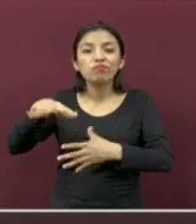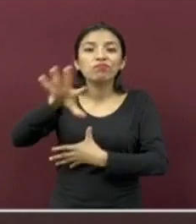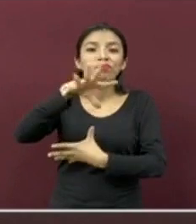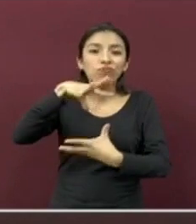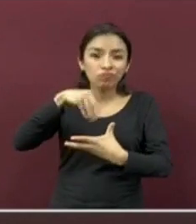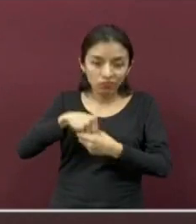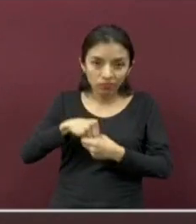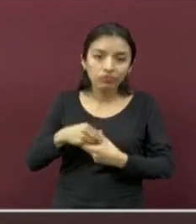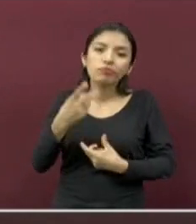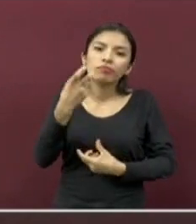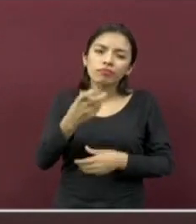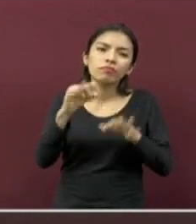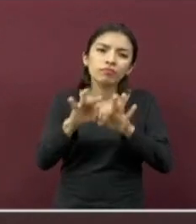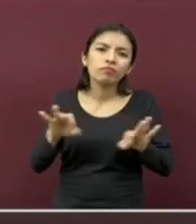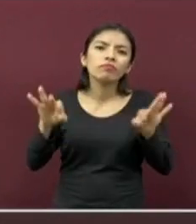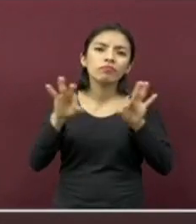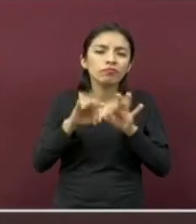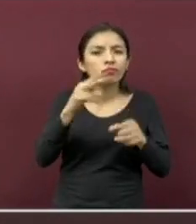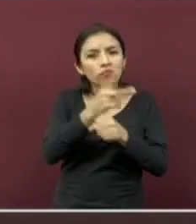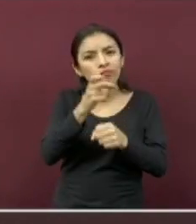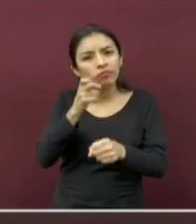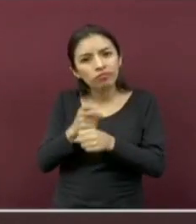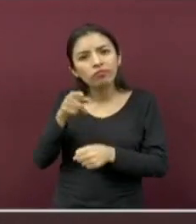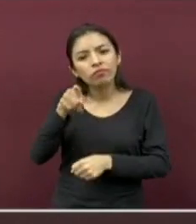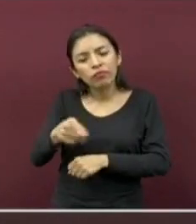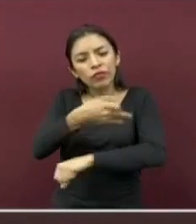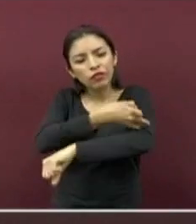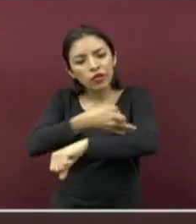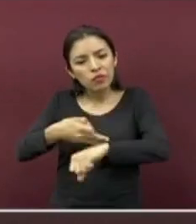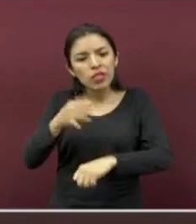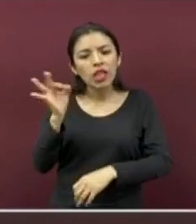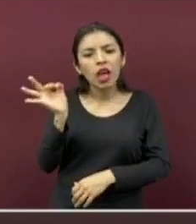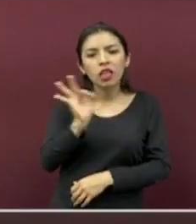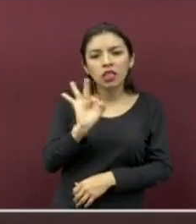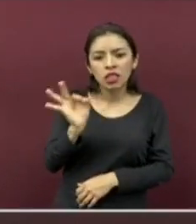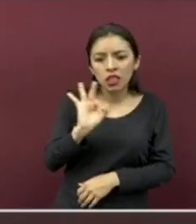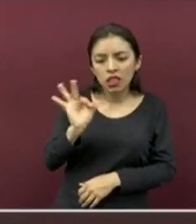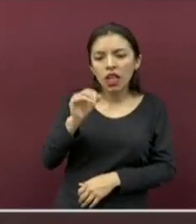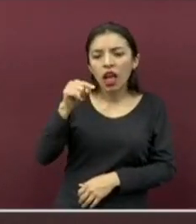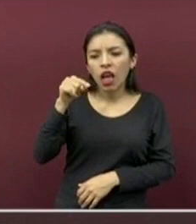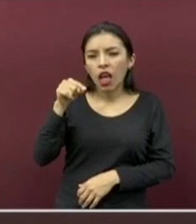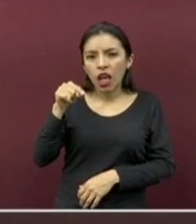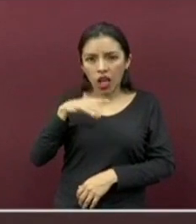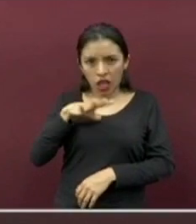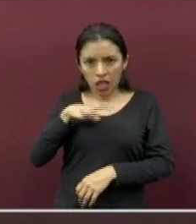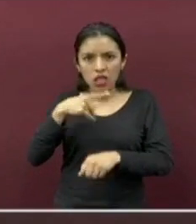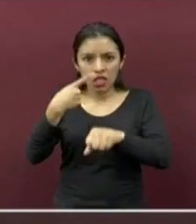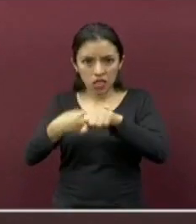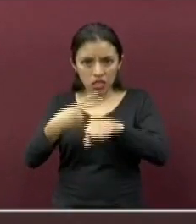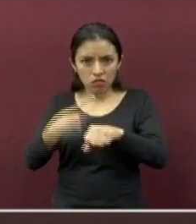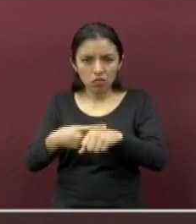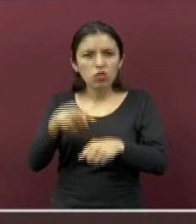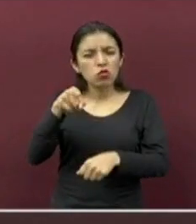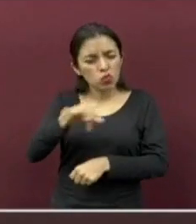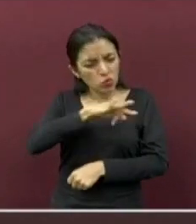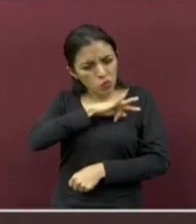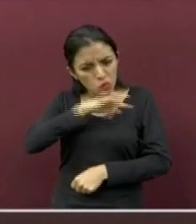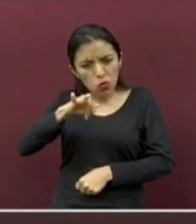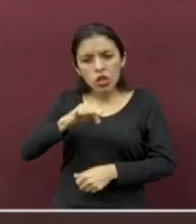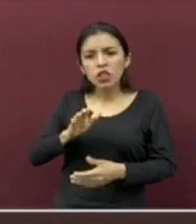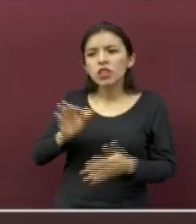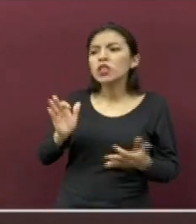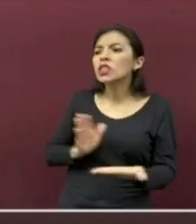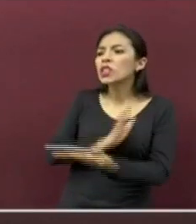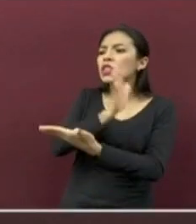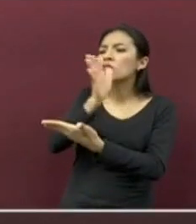los invitamos a que si tienen en su familia a personas con este padecimiento, se acerquen a la unidad del